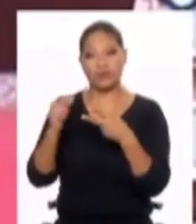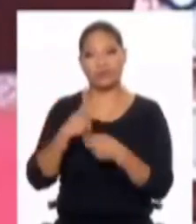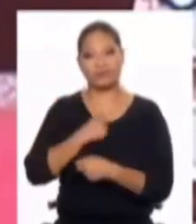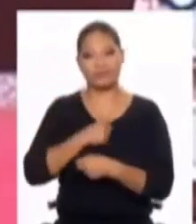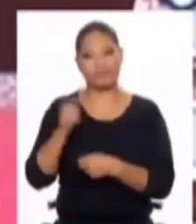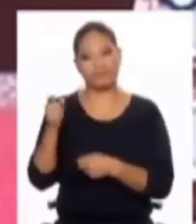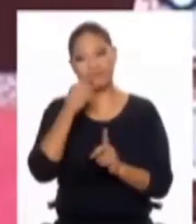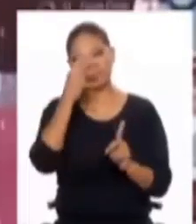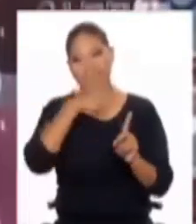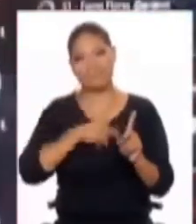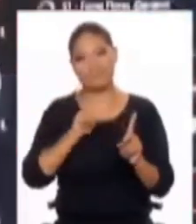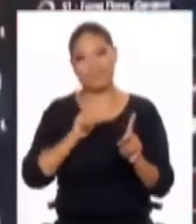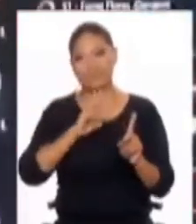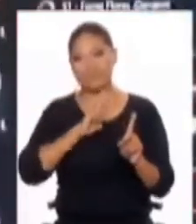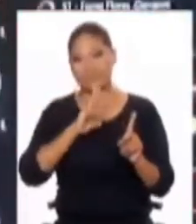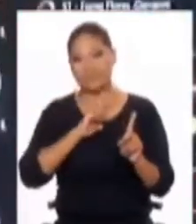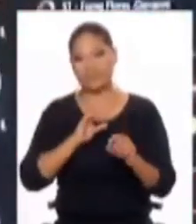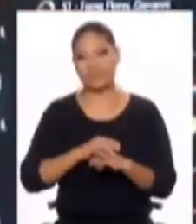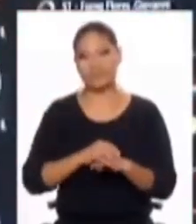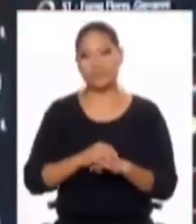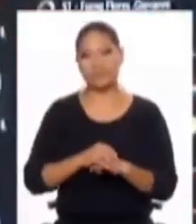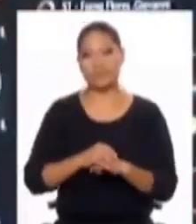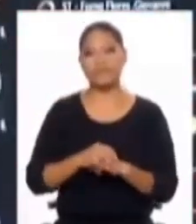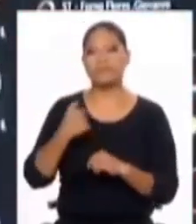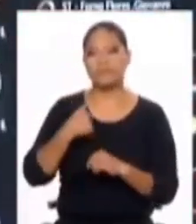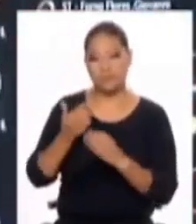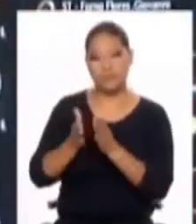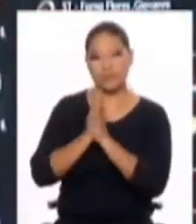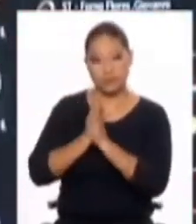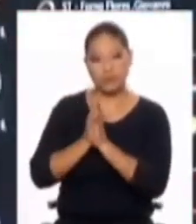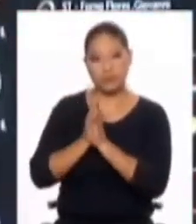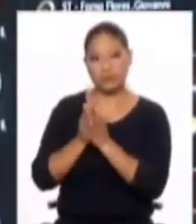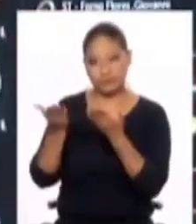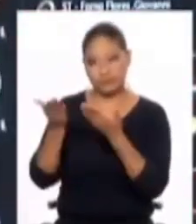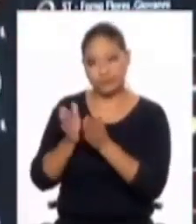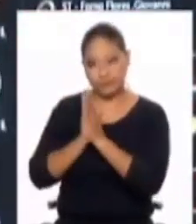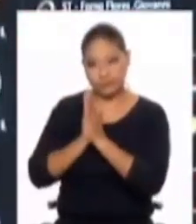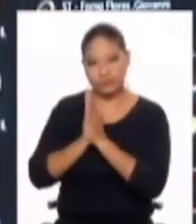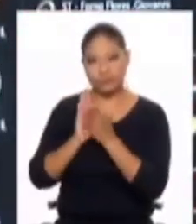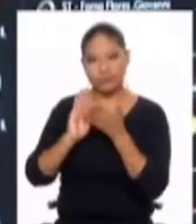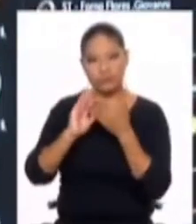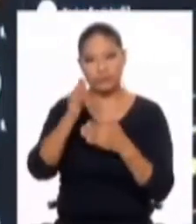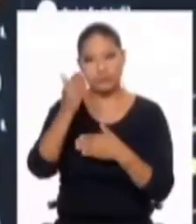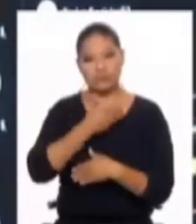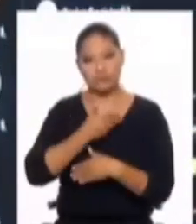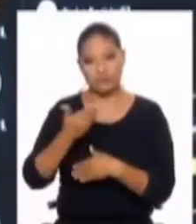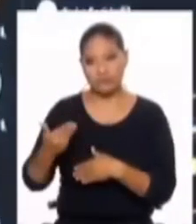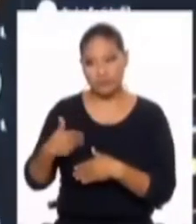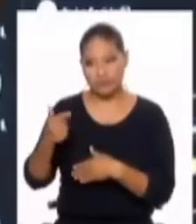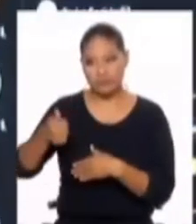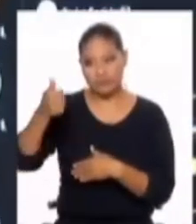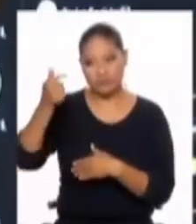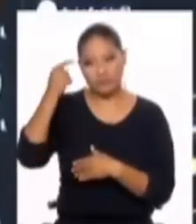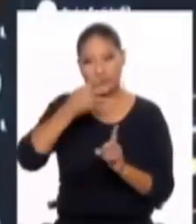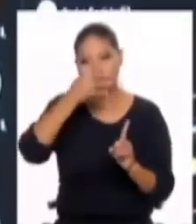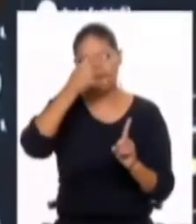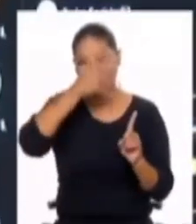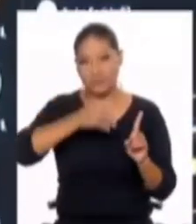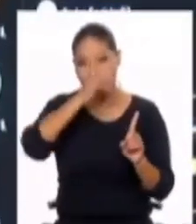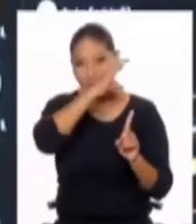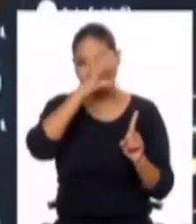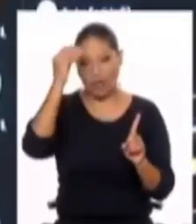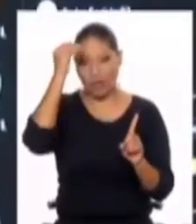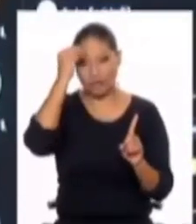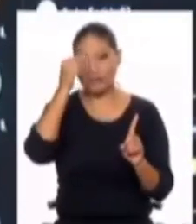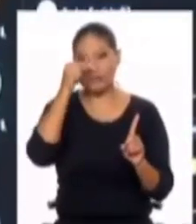Castillo Terrones yo le voy a exigir por su intermedio presidente y con todo respeto al investigado Pedro Castillo